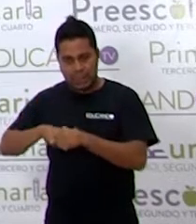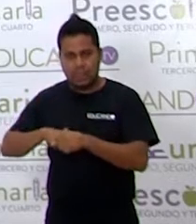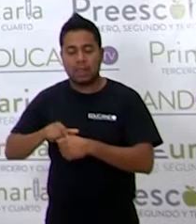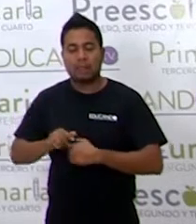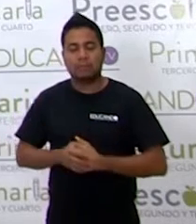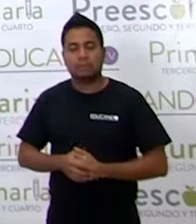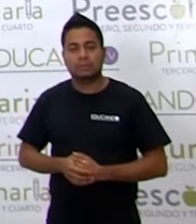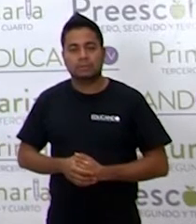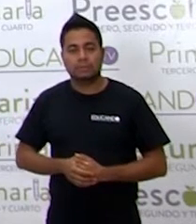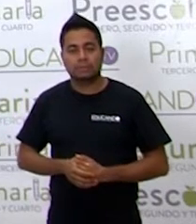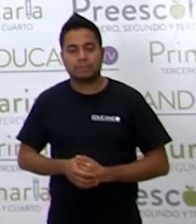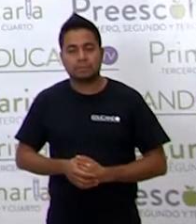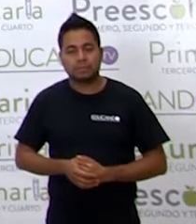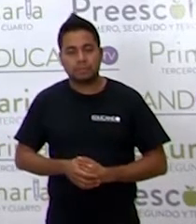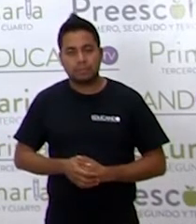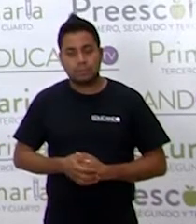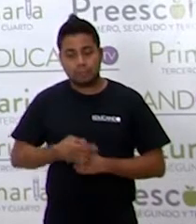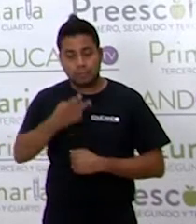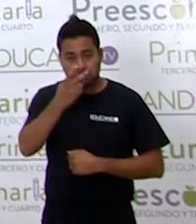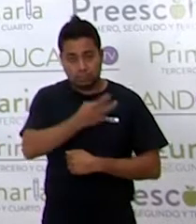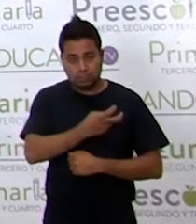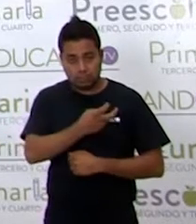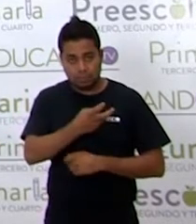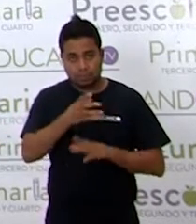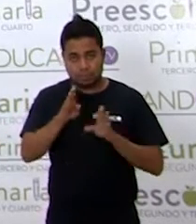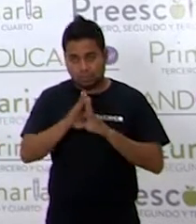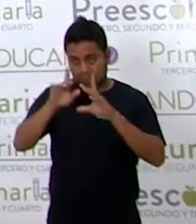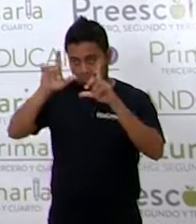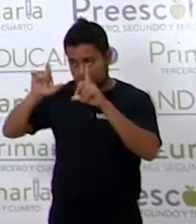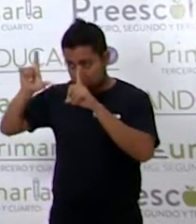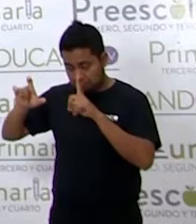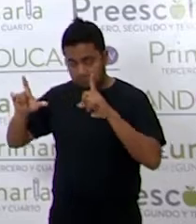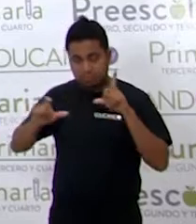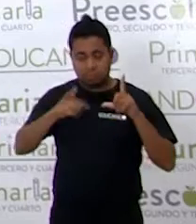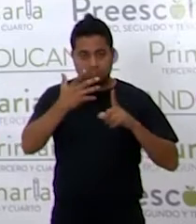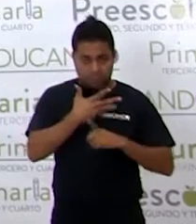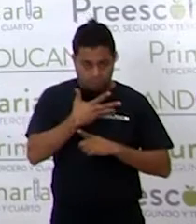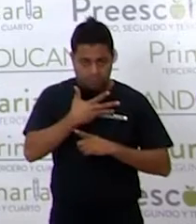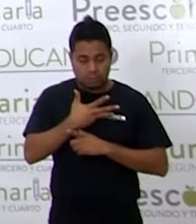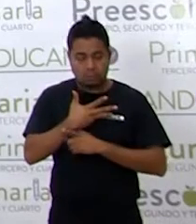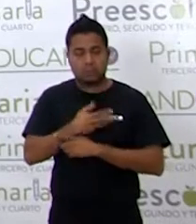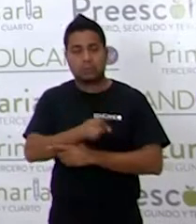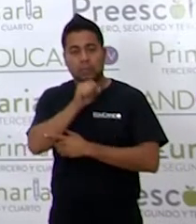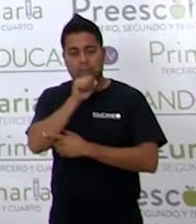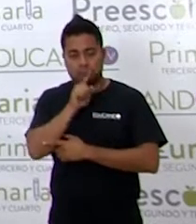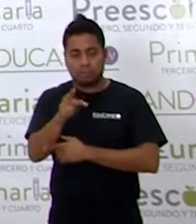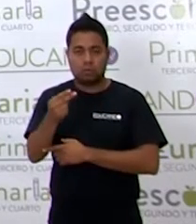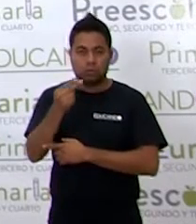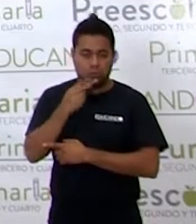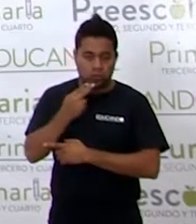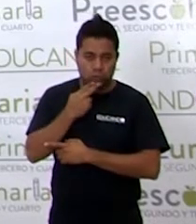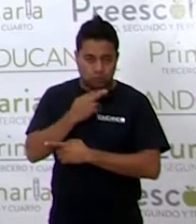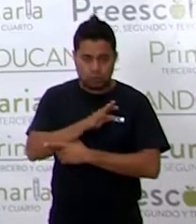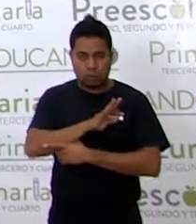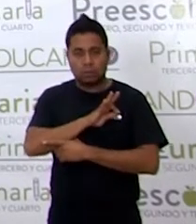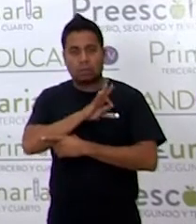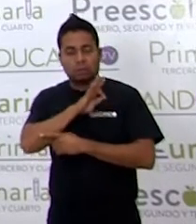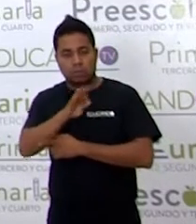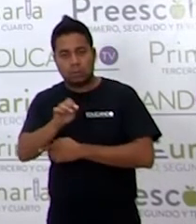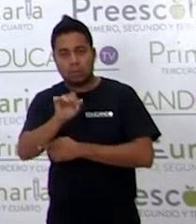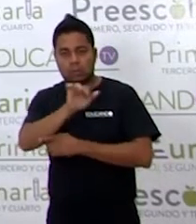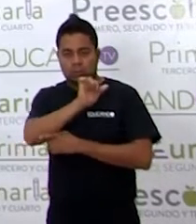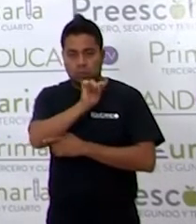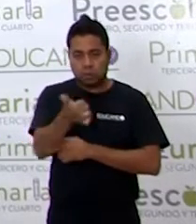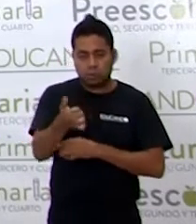Para esto, aparte de estas imágenes, también podemos usar otro tipo de